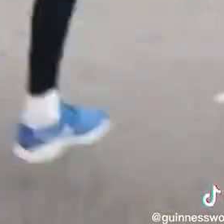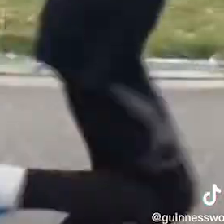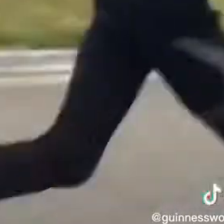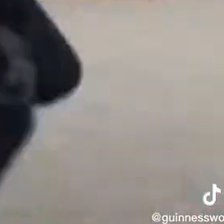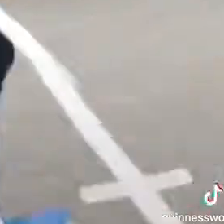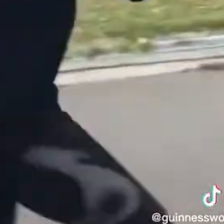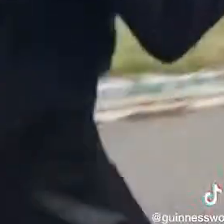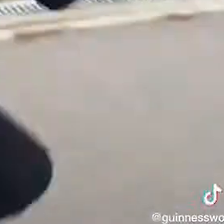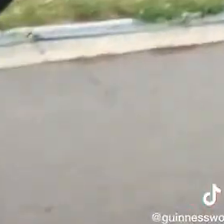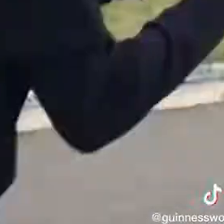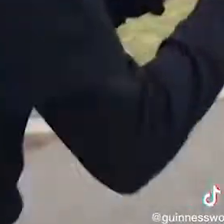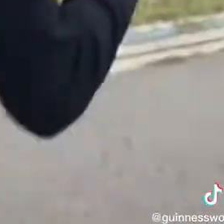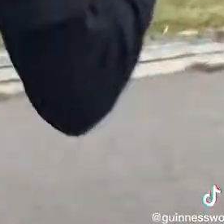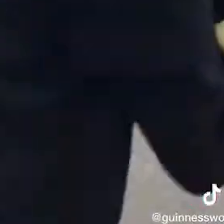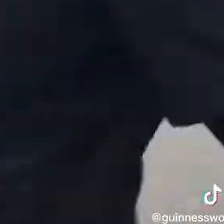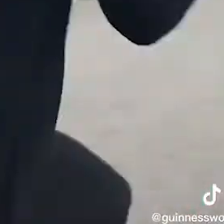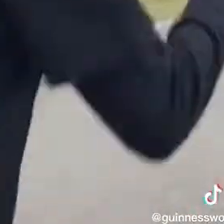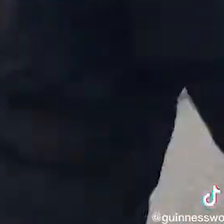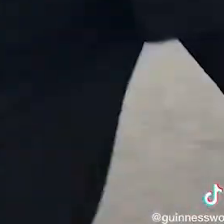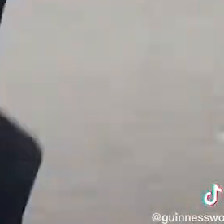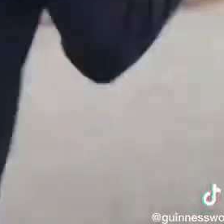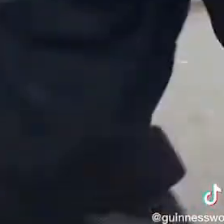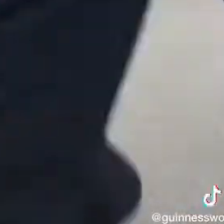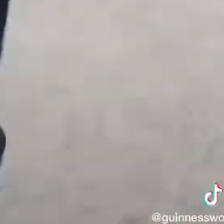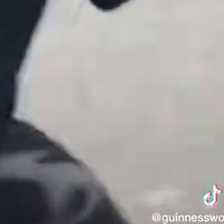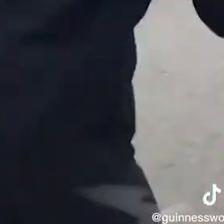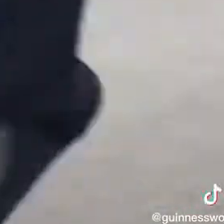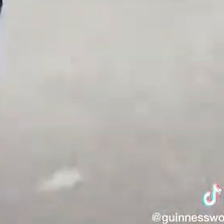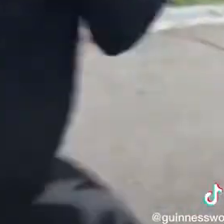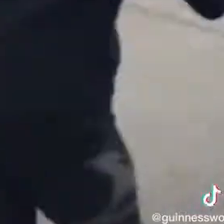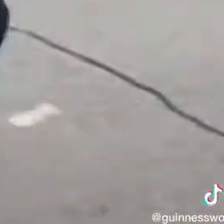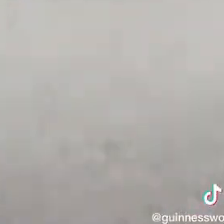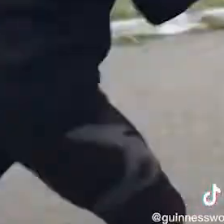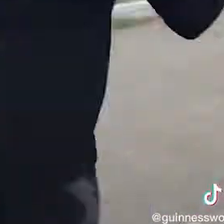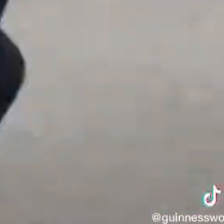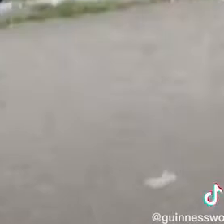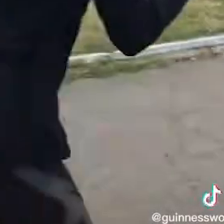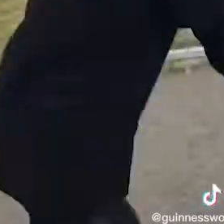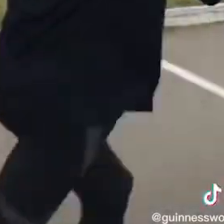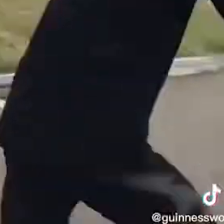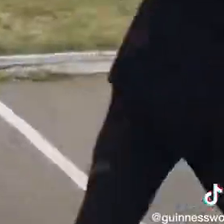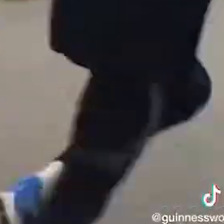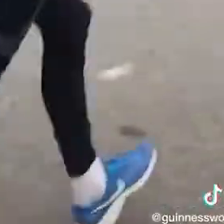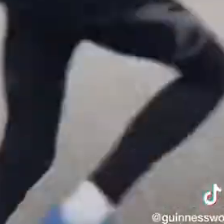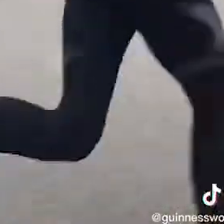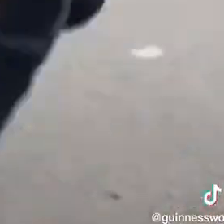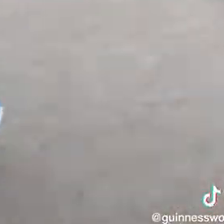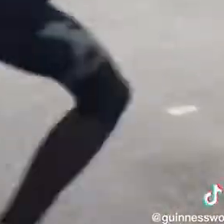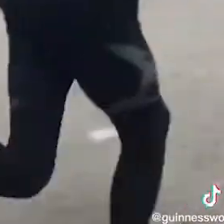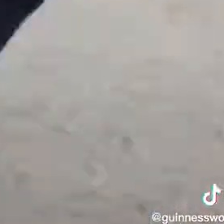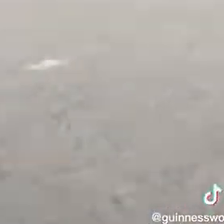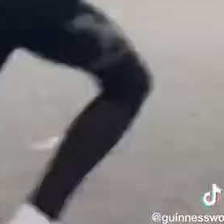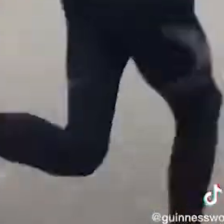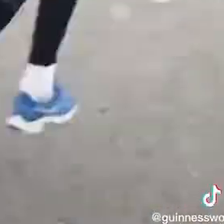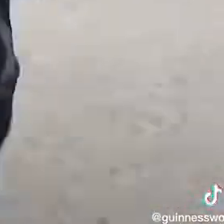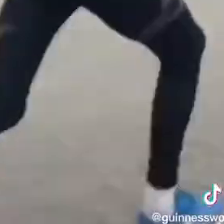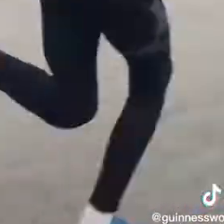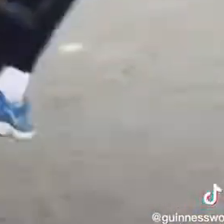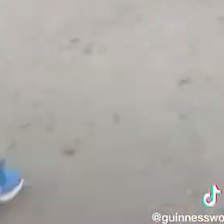buenísima o buenísimo haciendo entonces vamos a necesitar por ejemplo que nos enseñes una parte de tu mano de tu pie